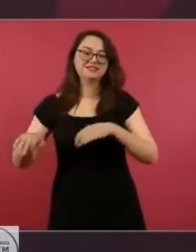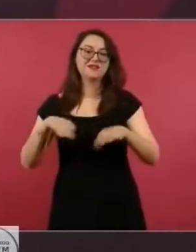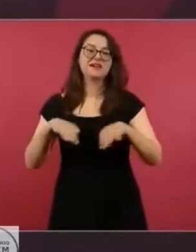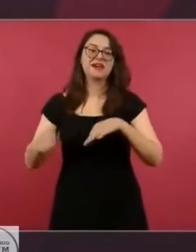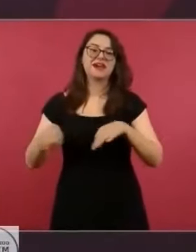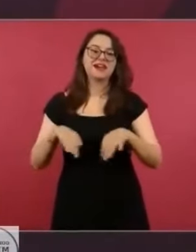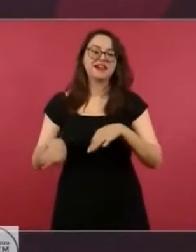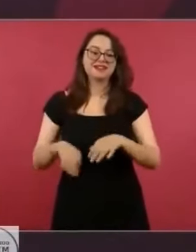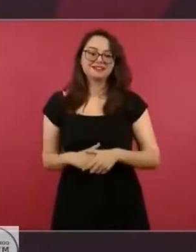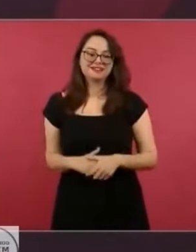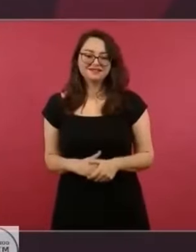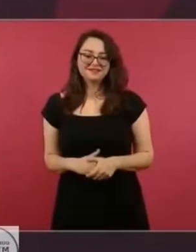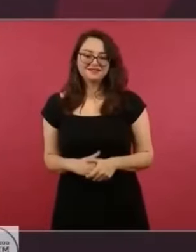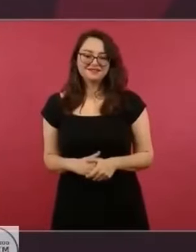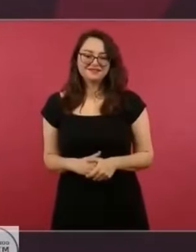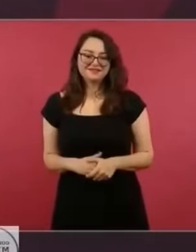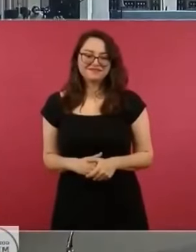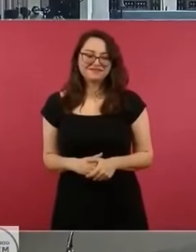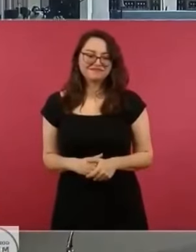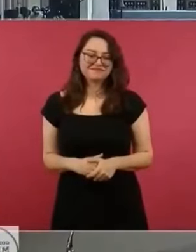¿Y de dónde viene eso?